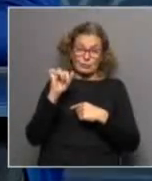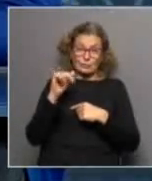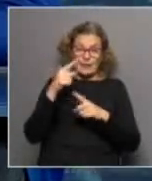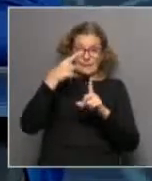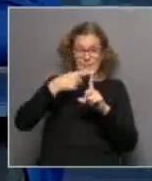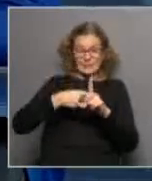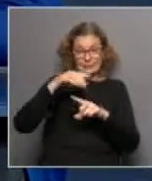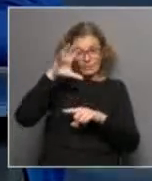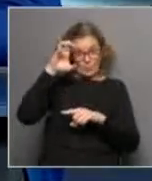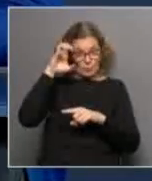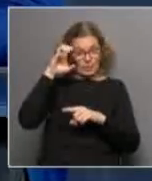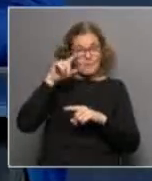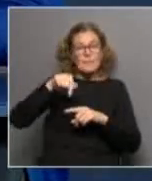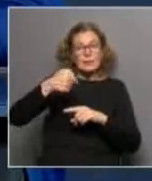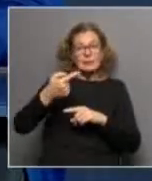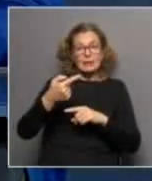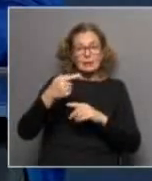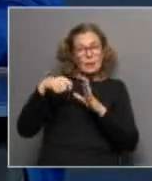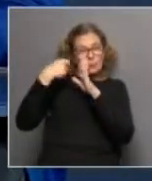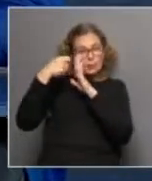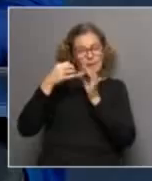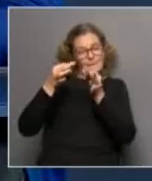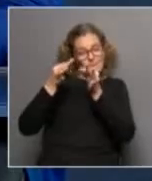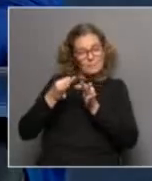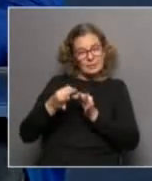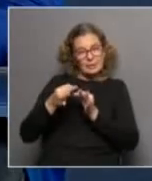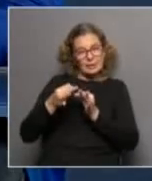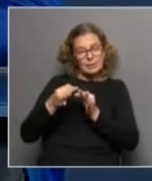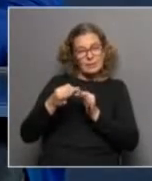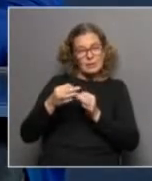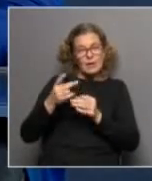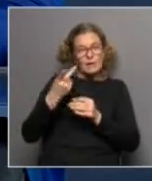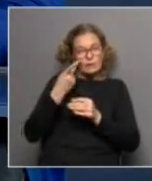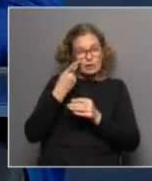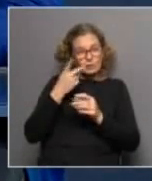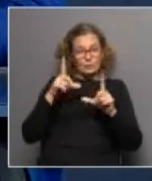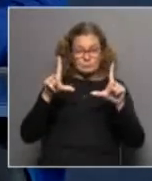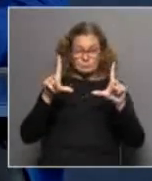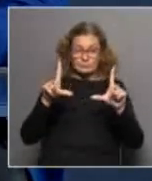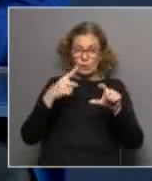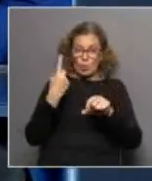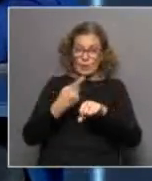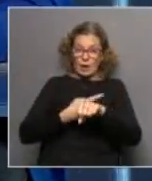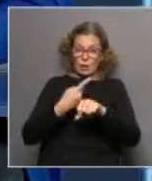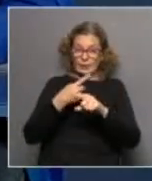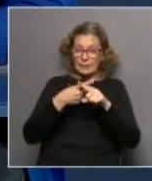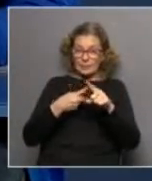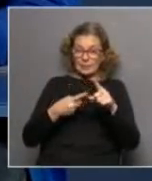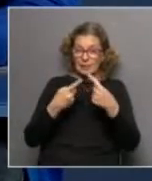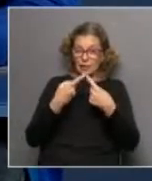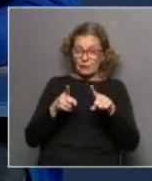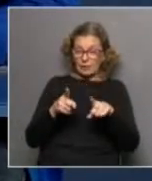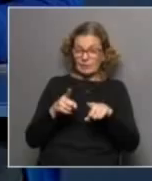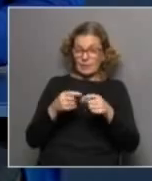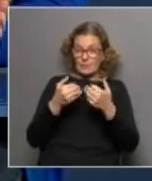este mes de la memoria y mañana tenemos un programa especial va a ser un programa en vivo de una hora y media a diferencia de los programas de una